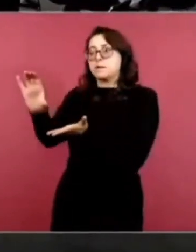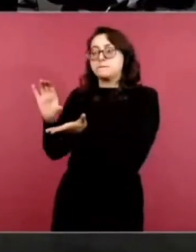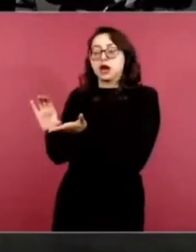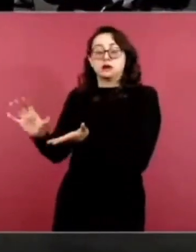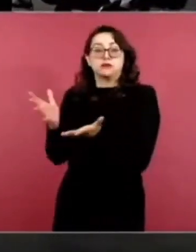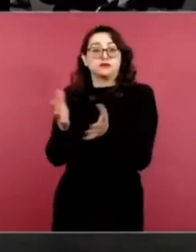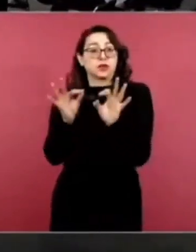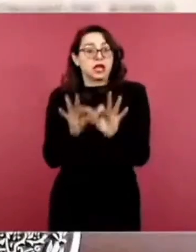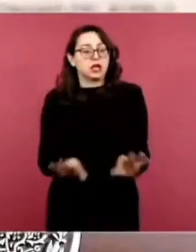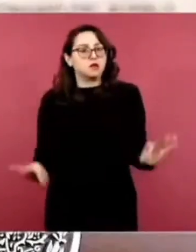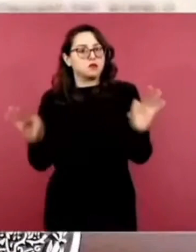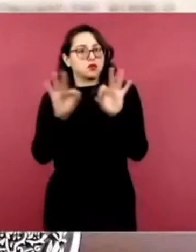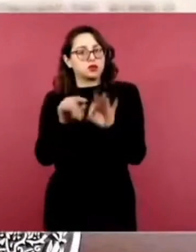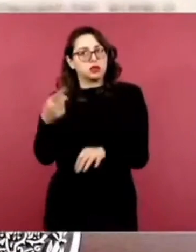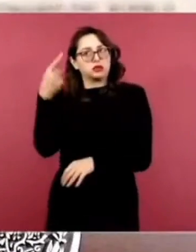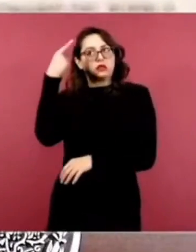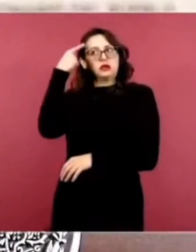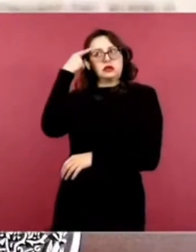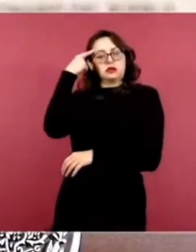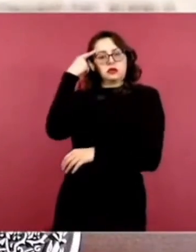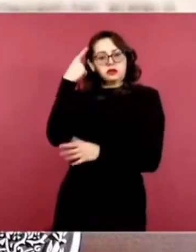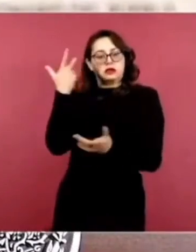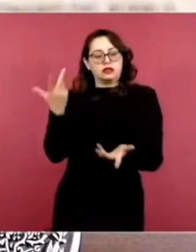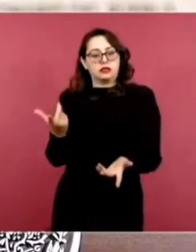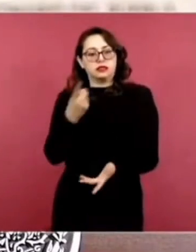mexicanos, bajo una lógica, por supuesto,